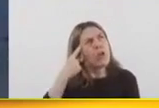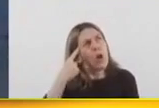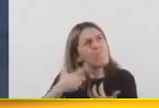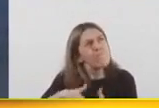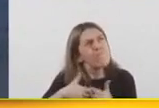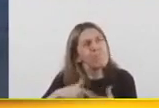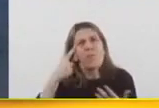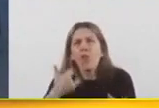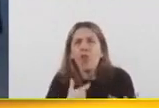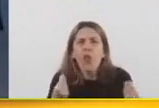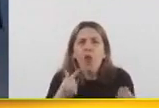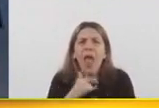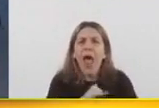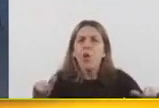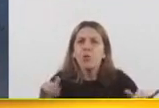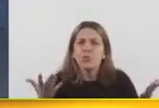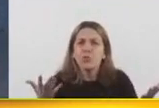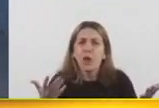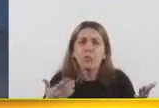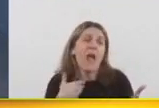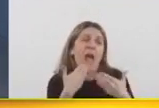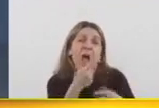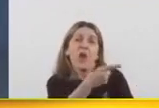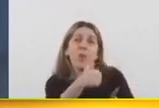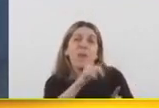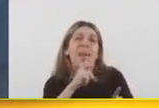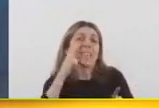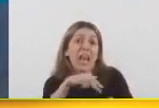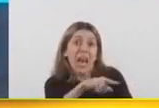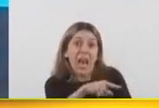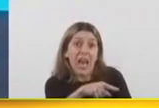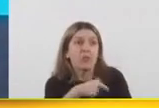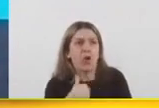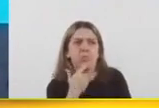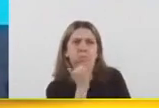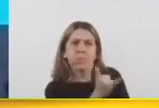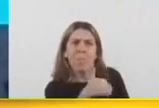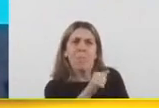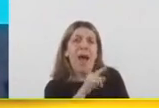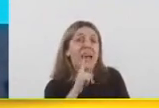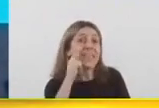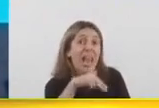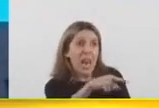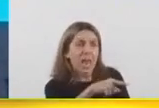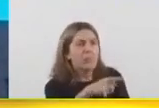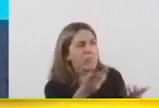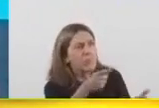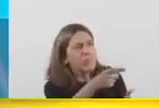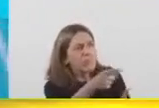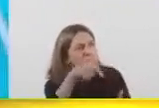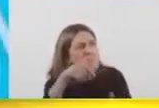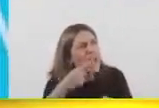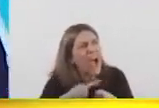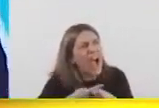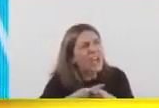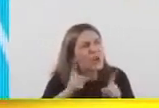bueno, ¿y dónde anunciamos eso? Entonces lo llamé a Martín. Y le dije a Martín, Martín, aquel acto que